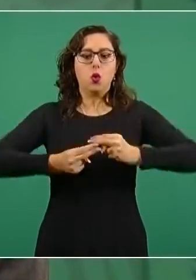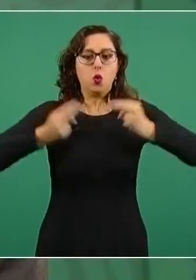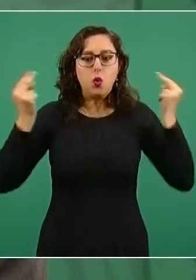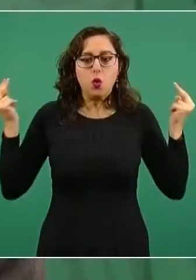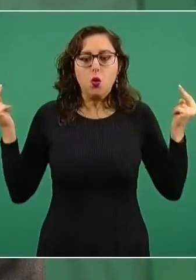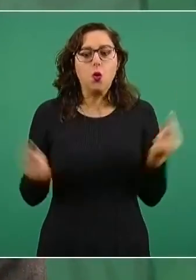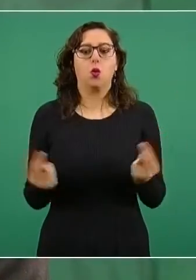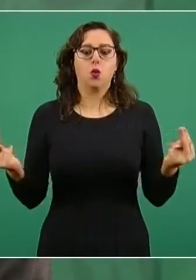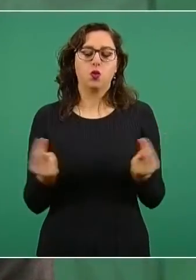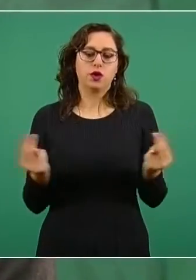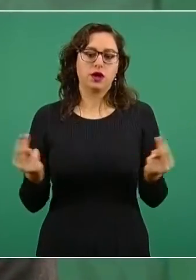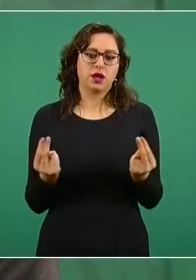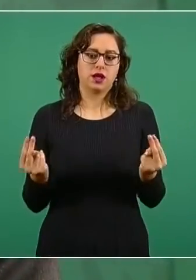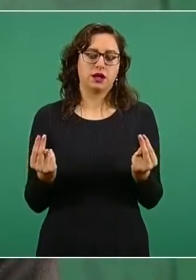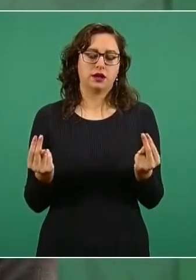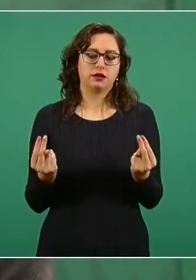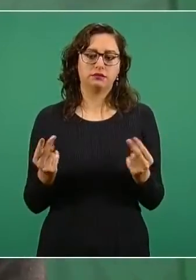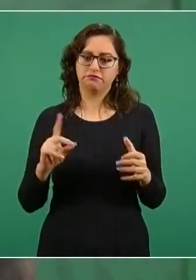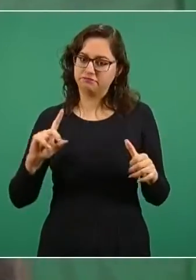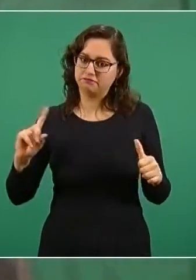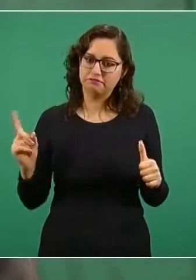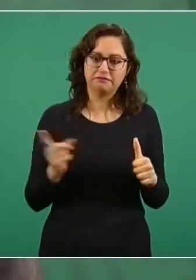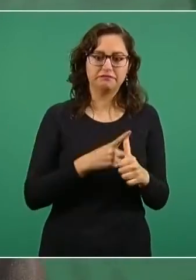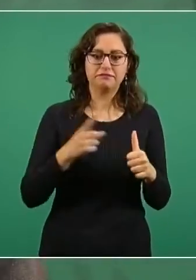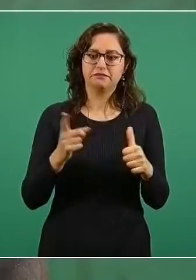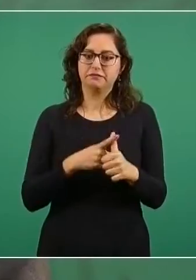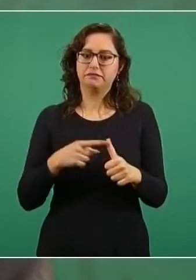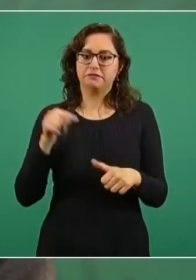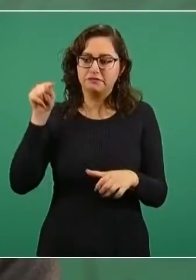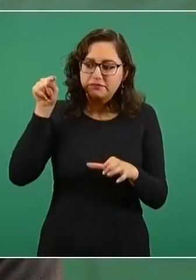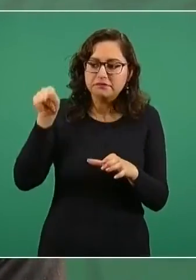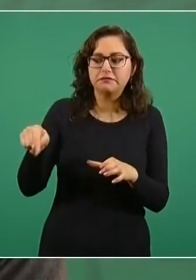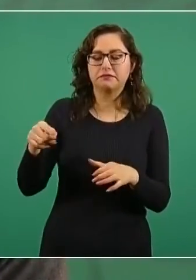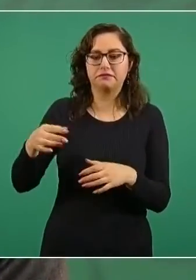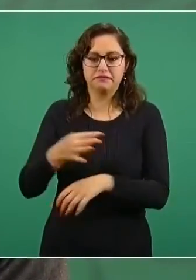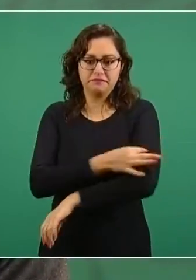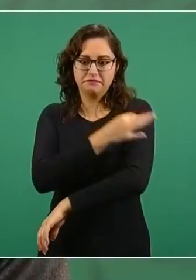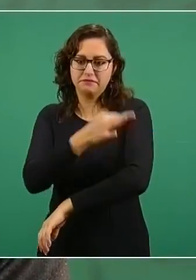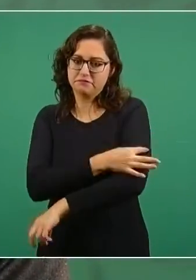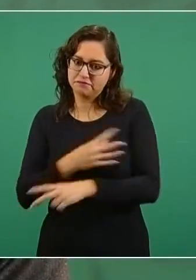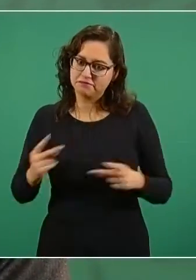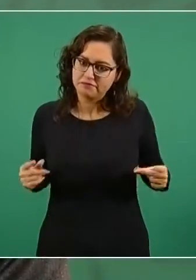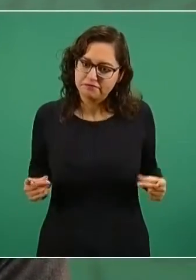prioritario el que avancemos en la vacunación.